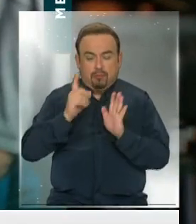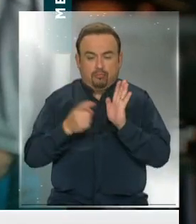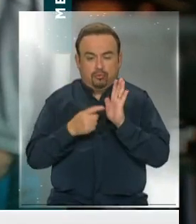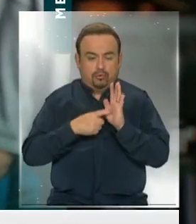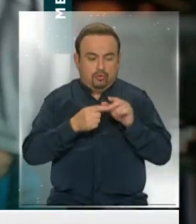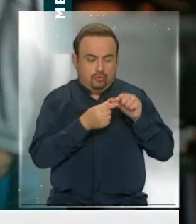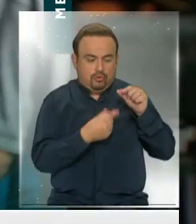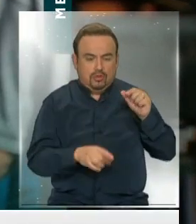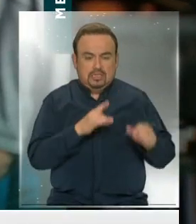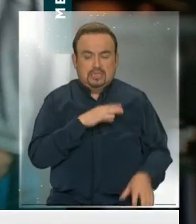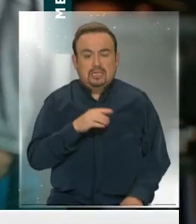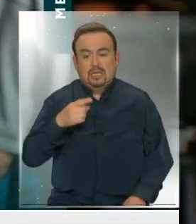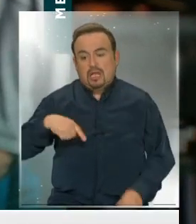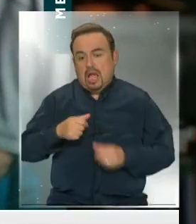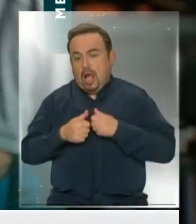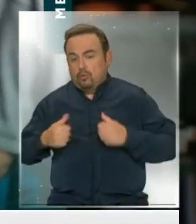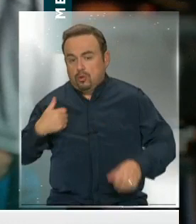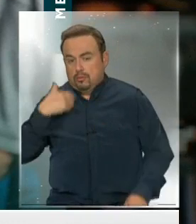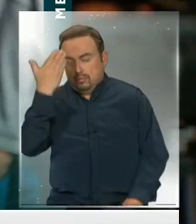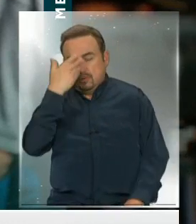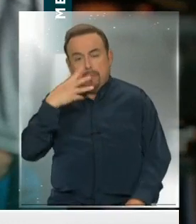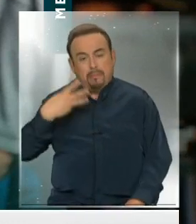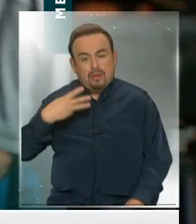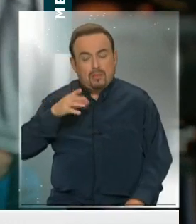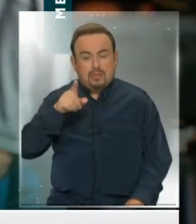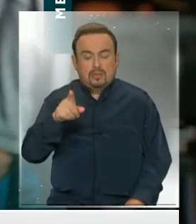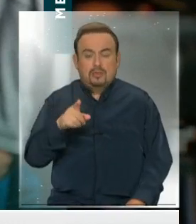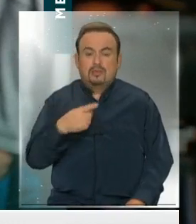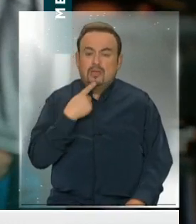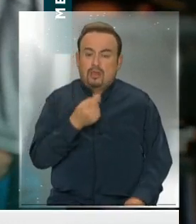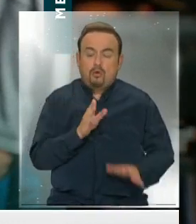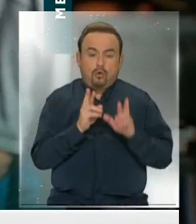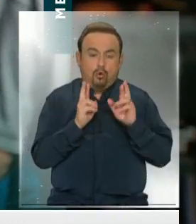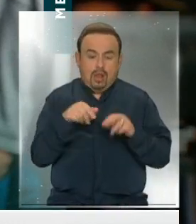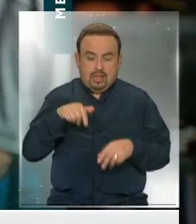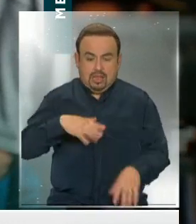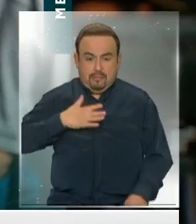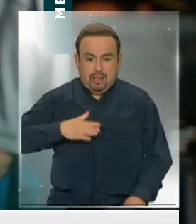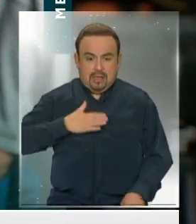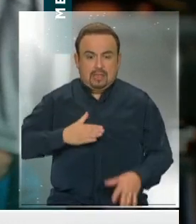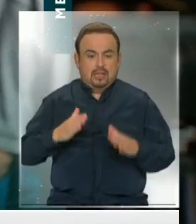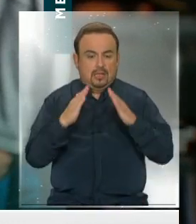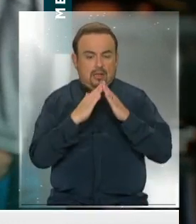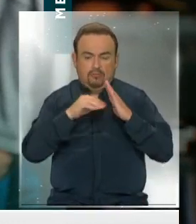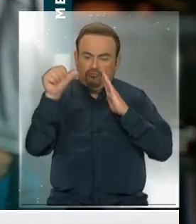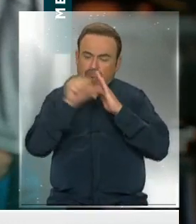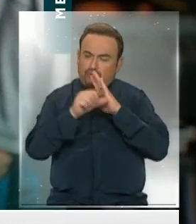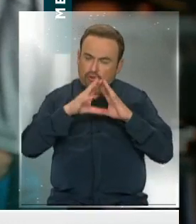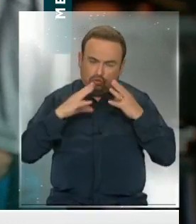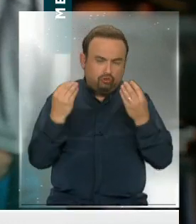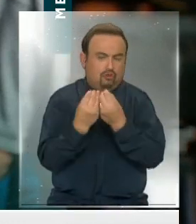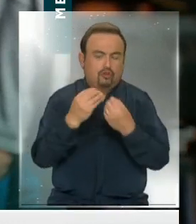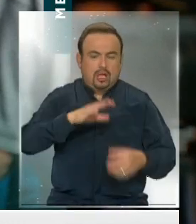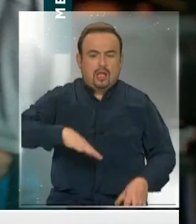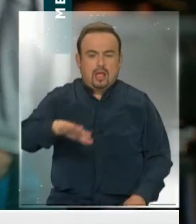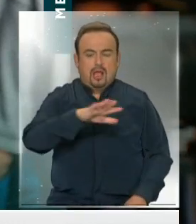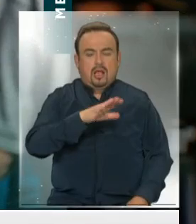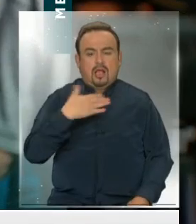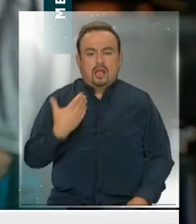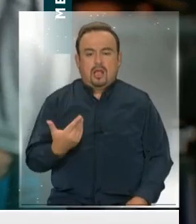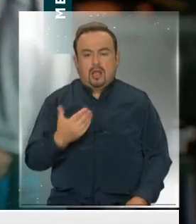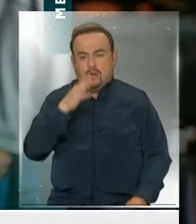además preocupan a las autoridades. Desde la municipalidad esperan que este martes se pueda decretar el cierre total de esta misma comuna.